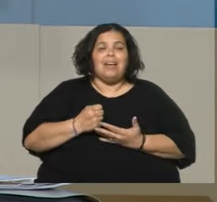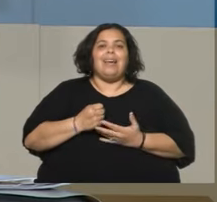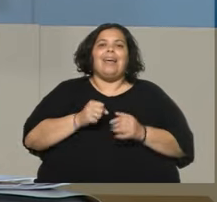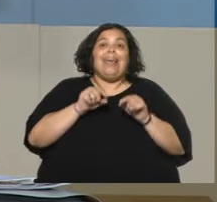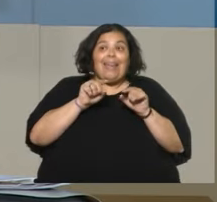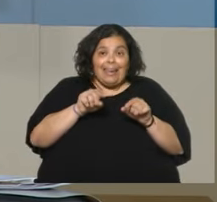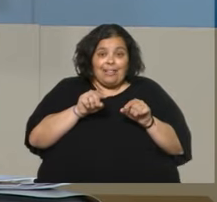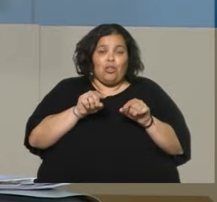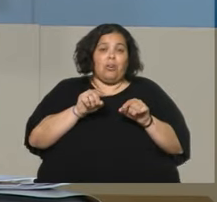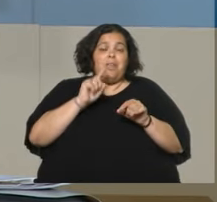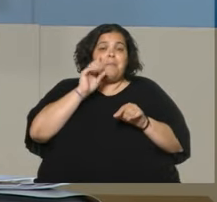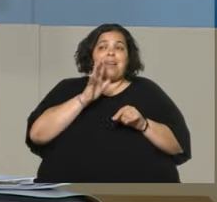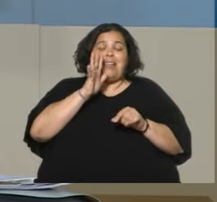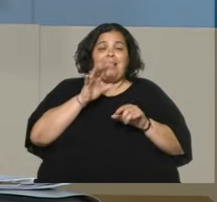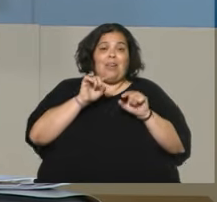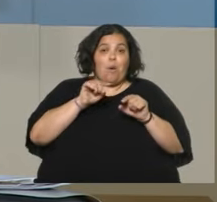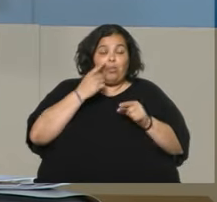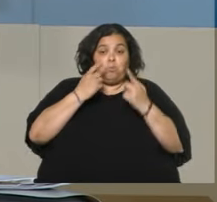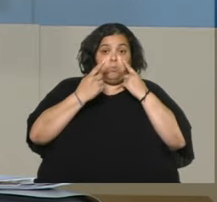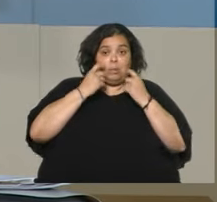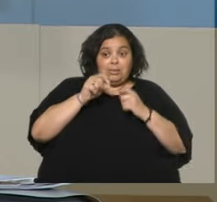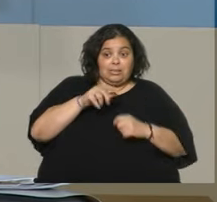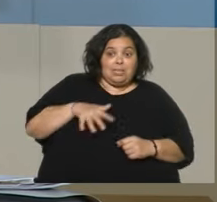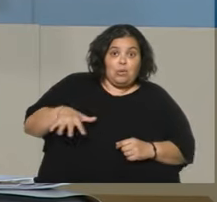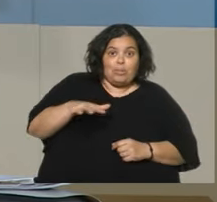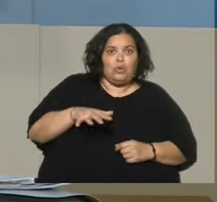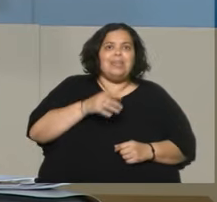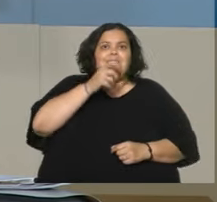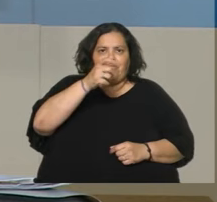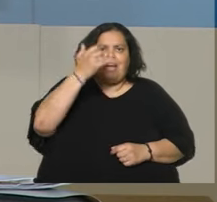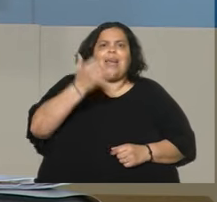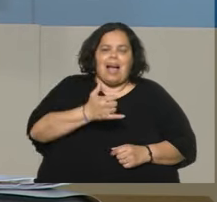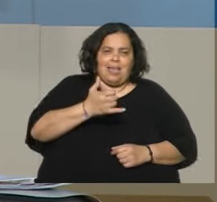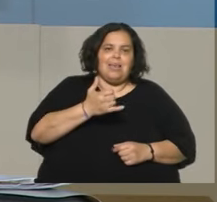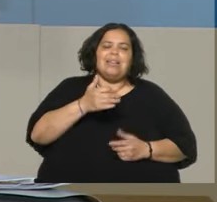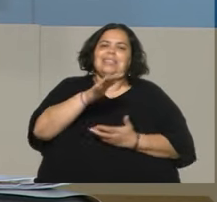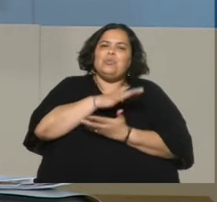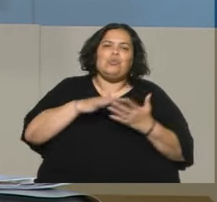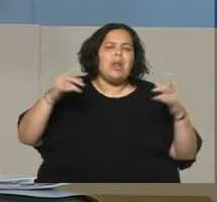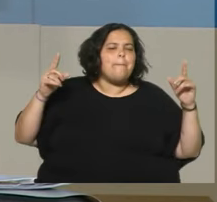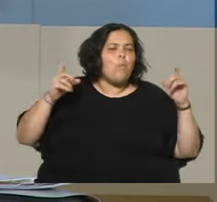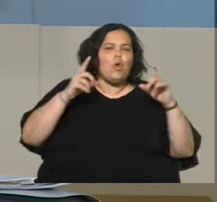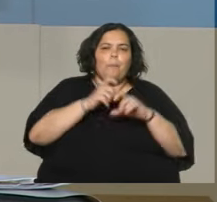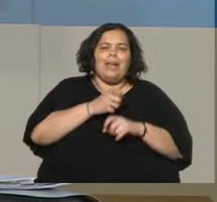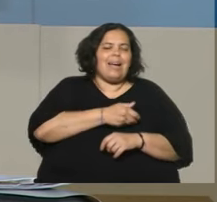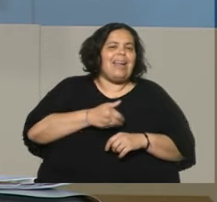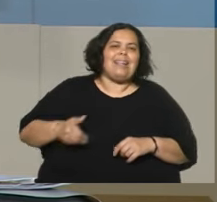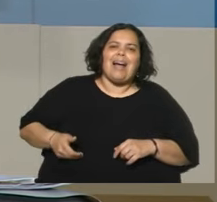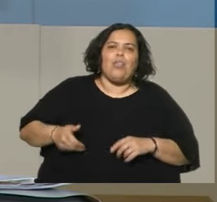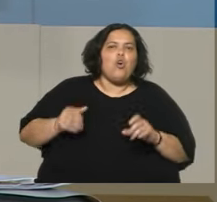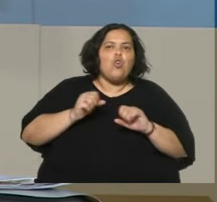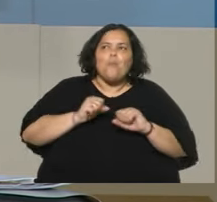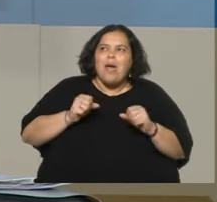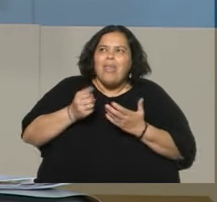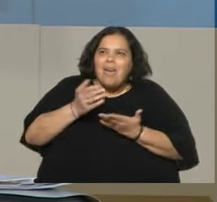entonces en el mundo cuando se detectan estas situaciones, es que de verdad hay situaciones complejas que el Estado no logra acercar